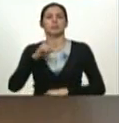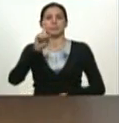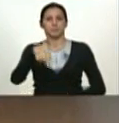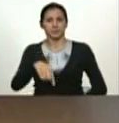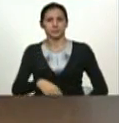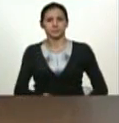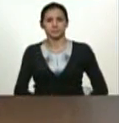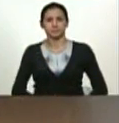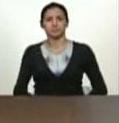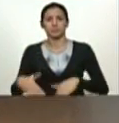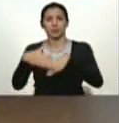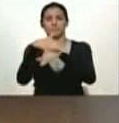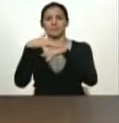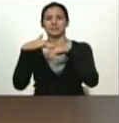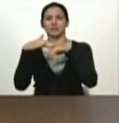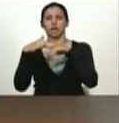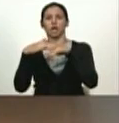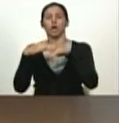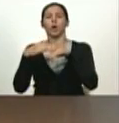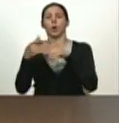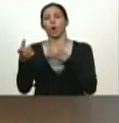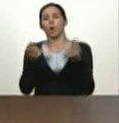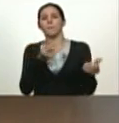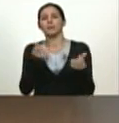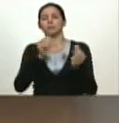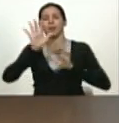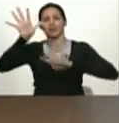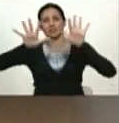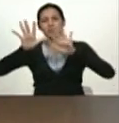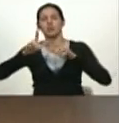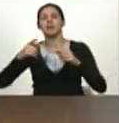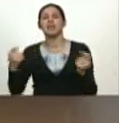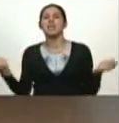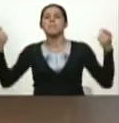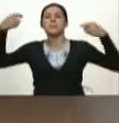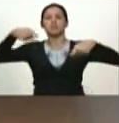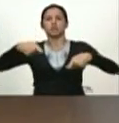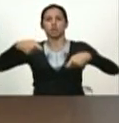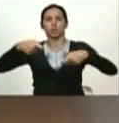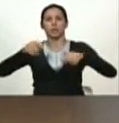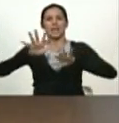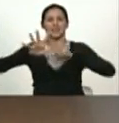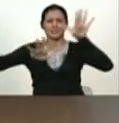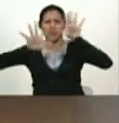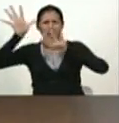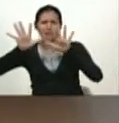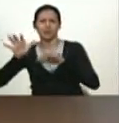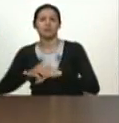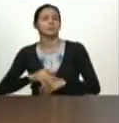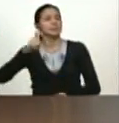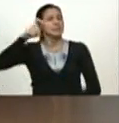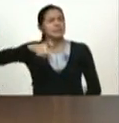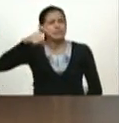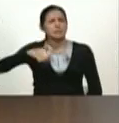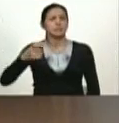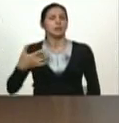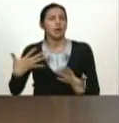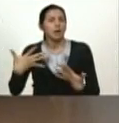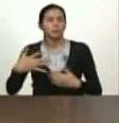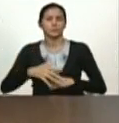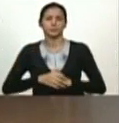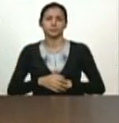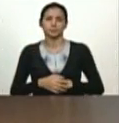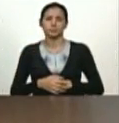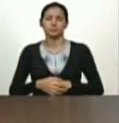el Ministerio de Comercio Exterior e Inversión Extranjera una necesidad esto surgió de mira yo les puedo